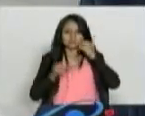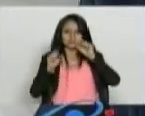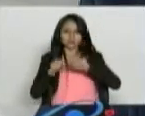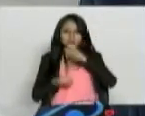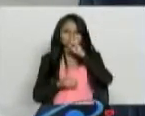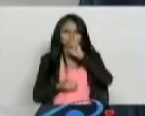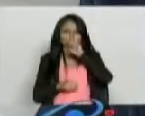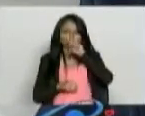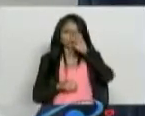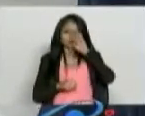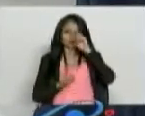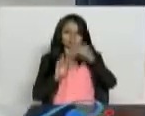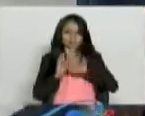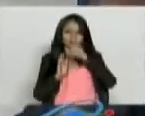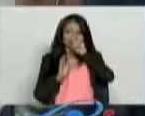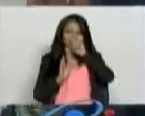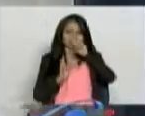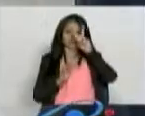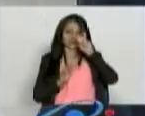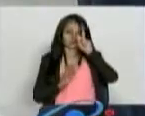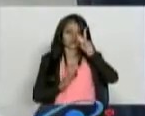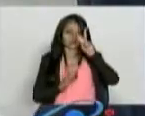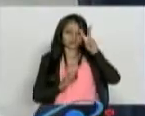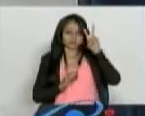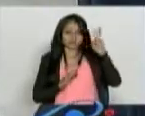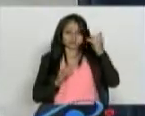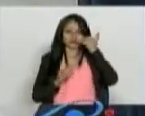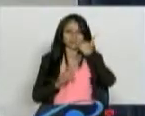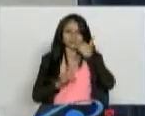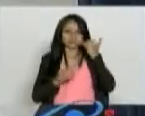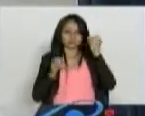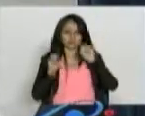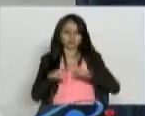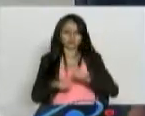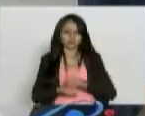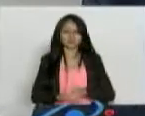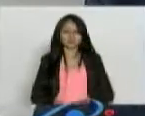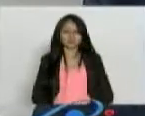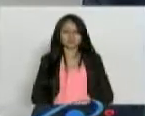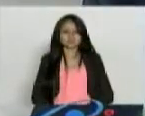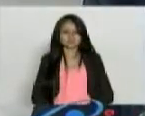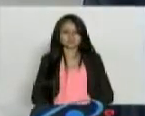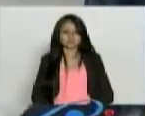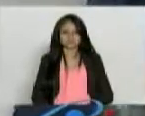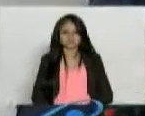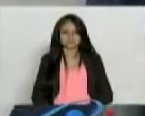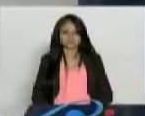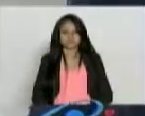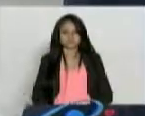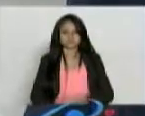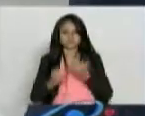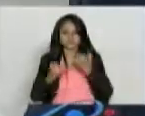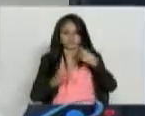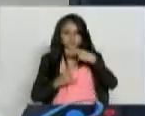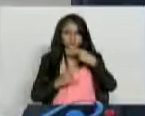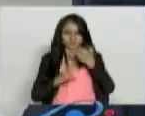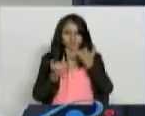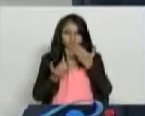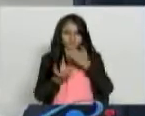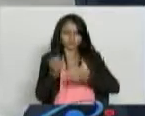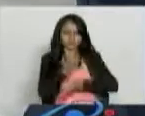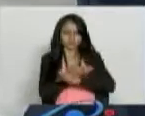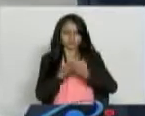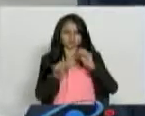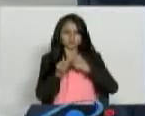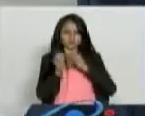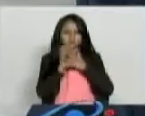018000127222 para que ustedes desde cualquier parte del país se puedan comunicar con nosotros en lo que resta del programa. Vamos a estos mensajes importantes